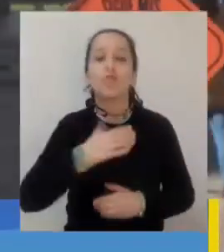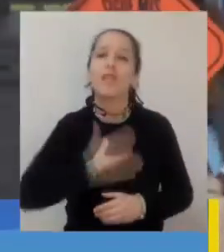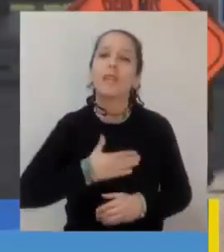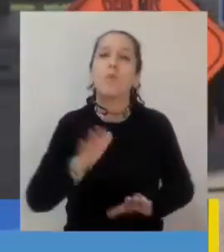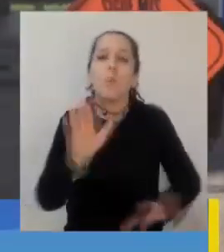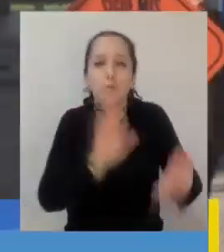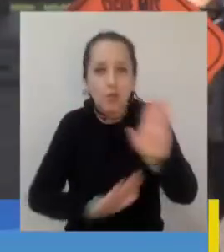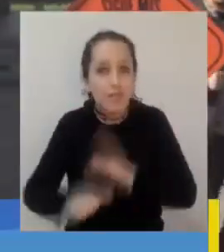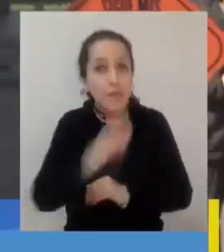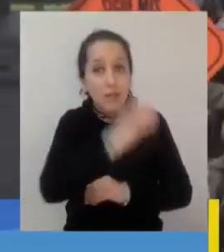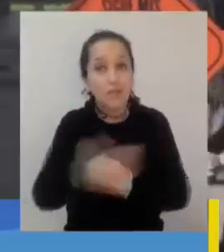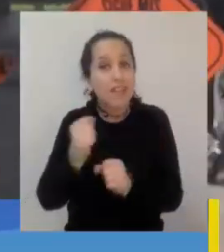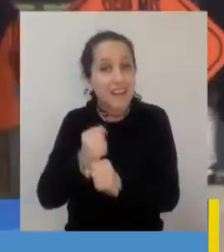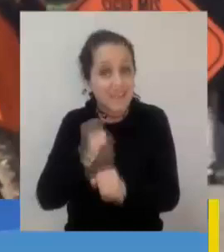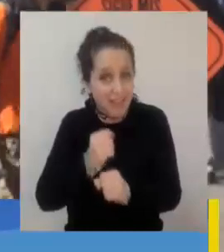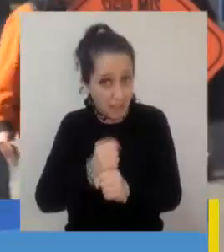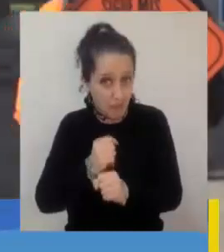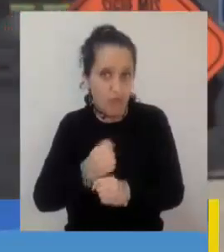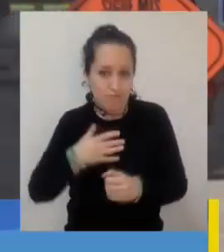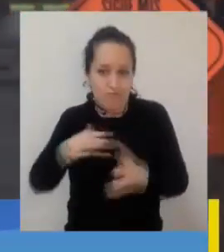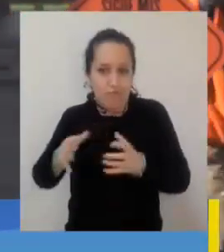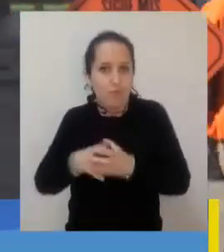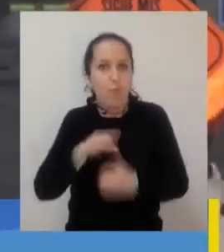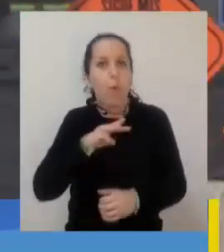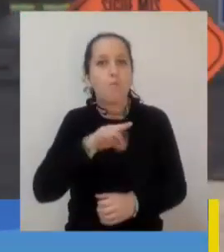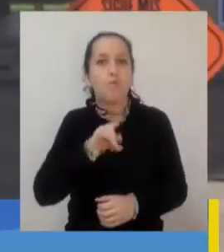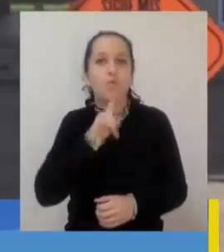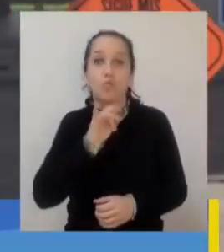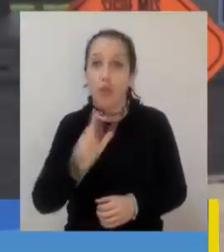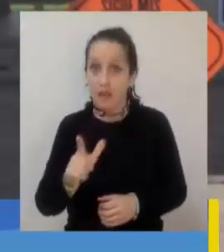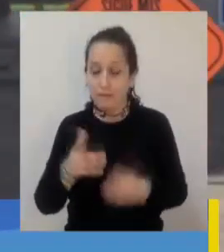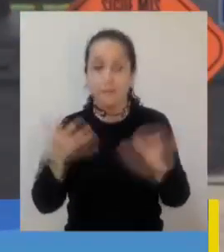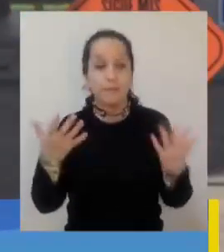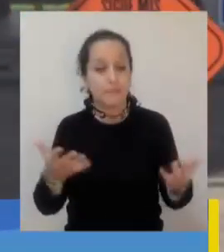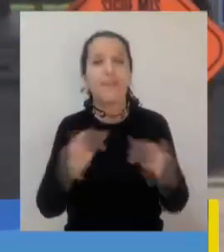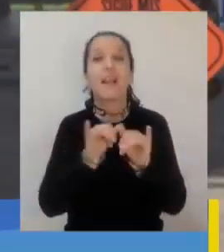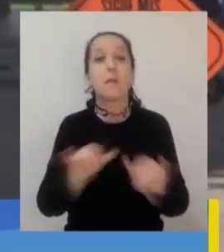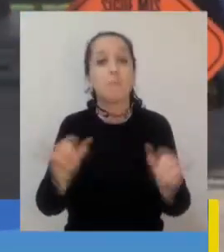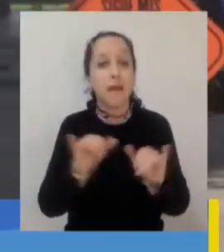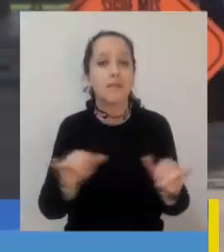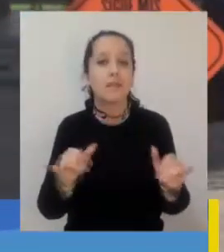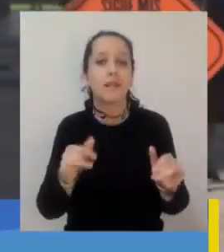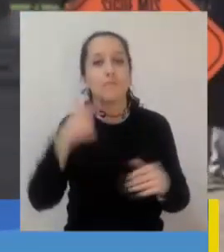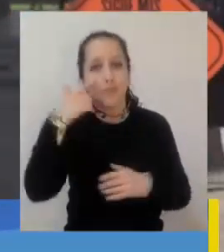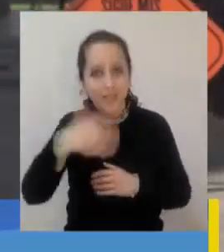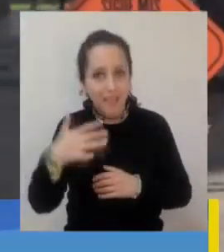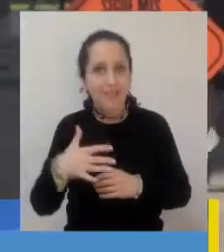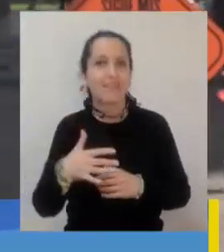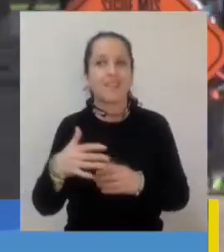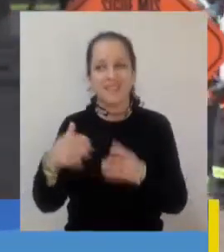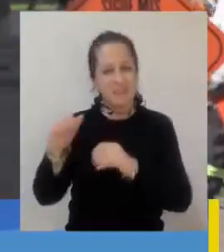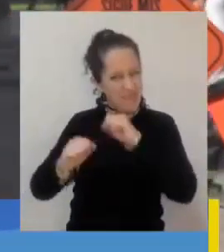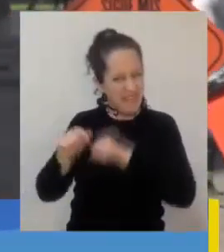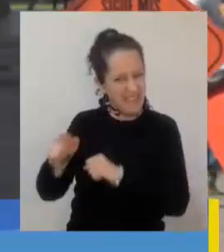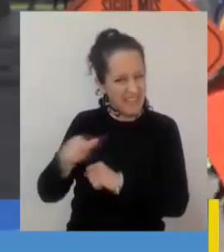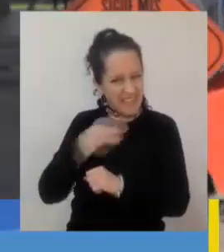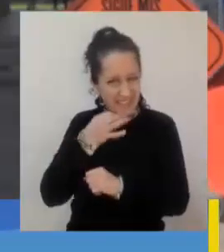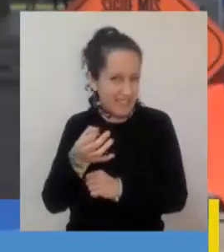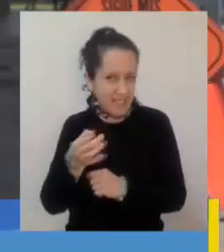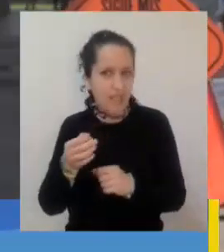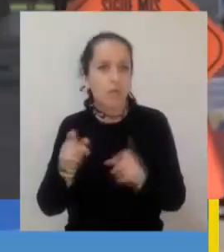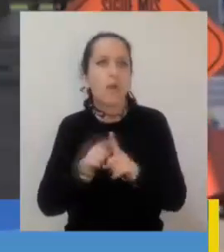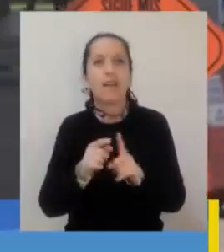trabajadores y qué mejor a través de esta campaña como se decía también por parte de B2Mix de una forma